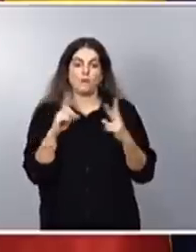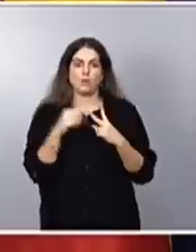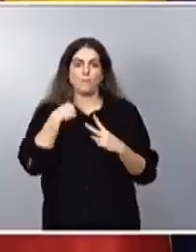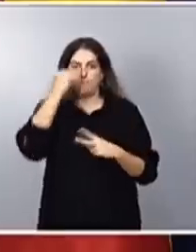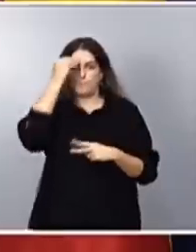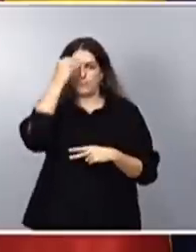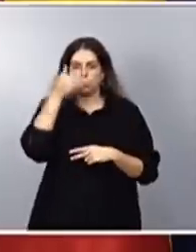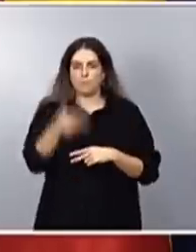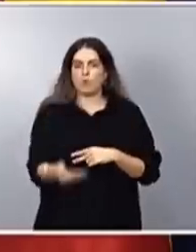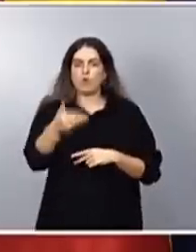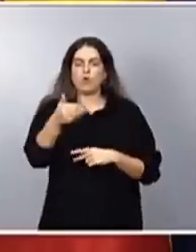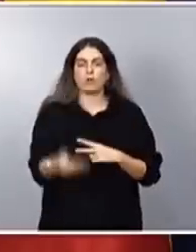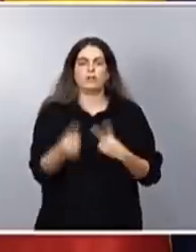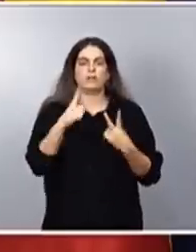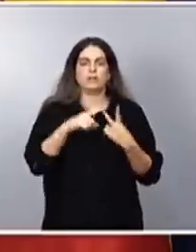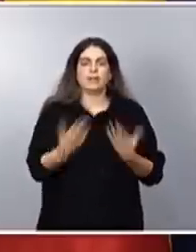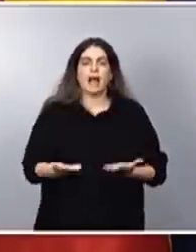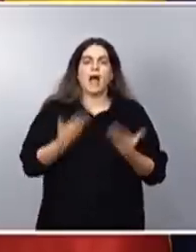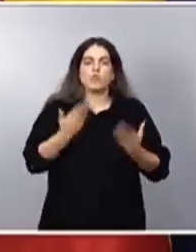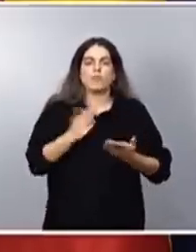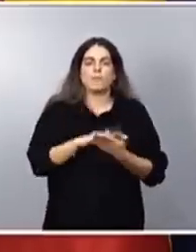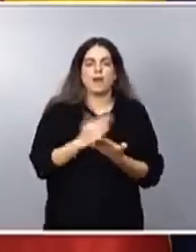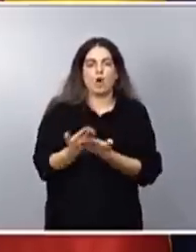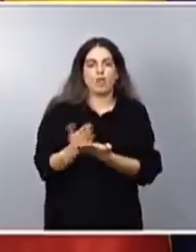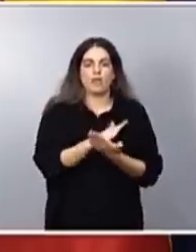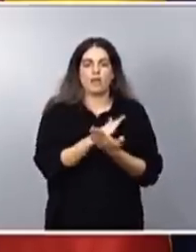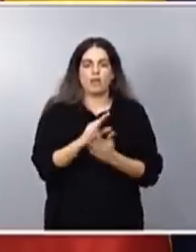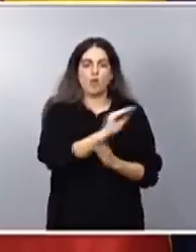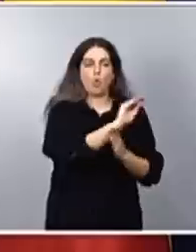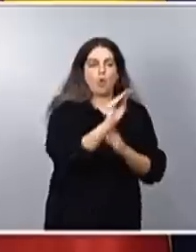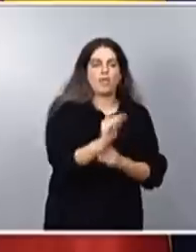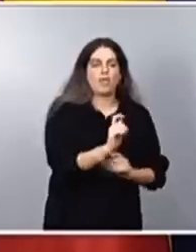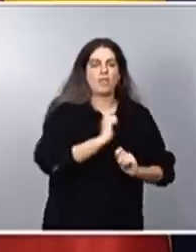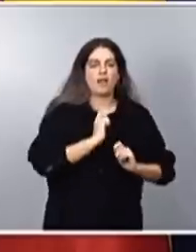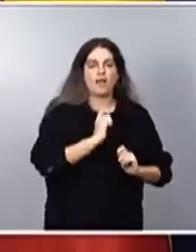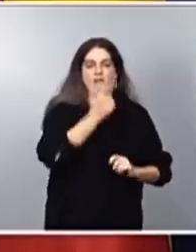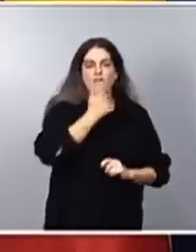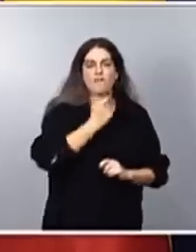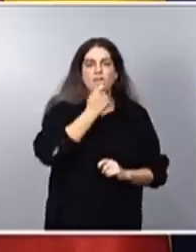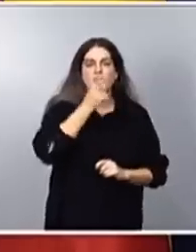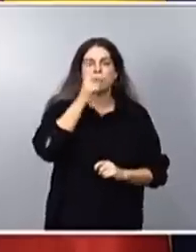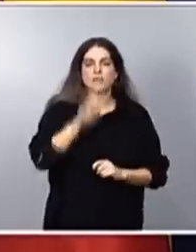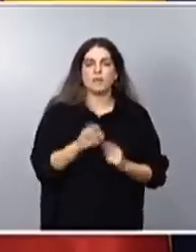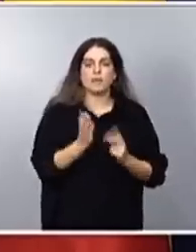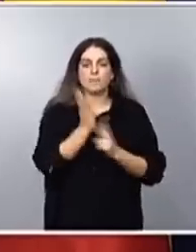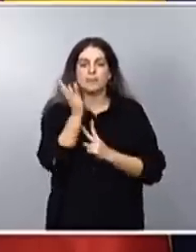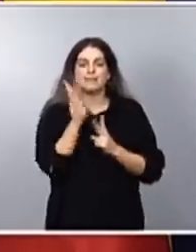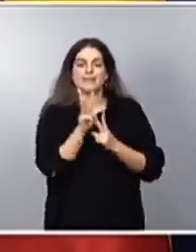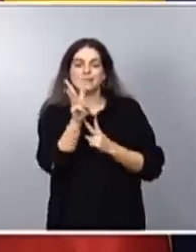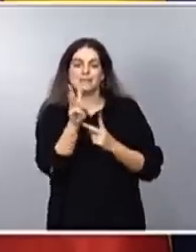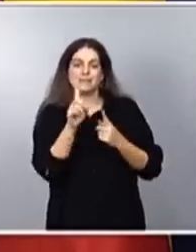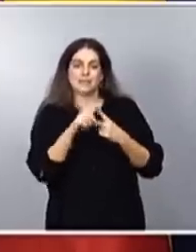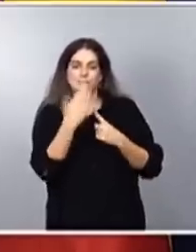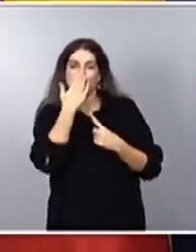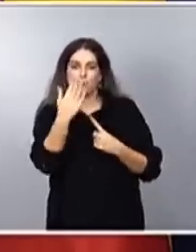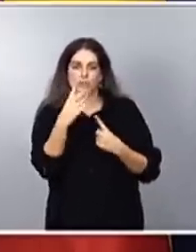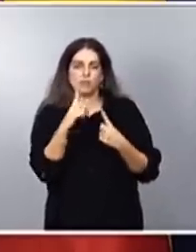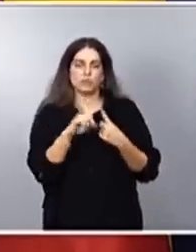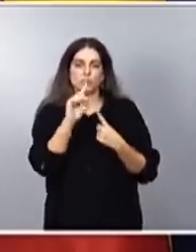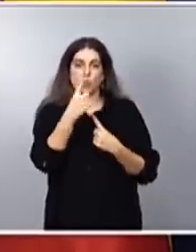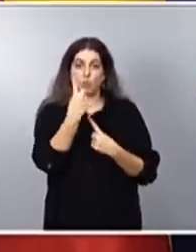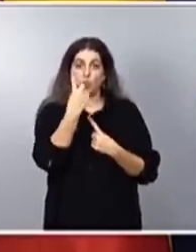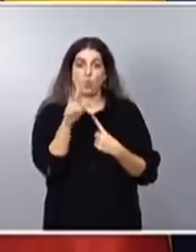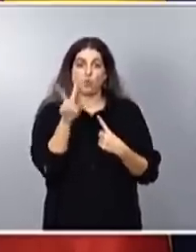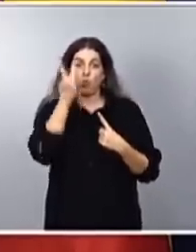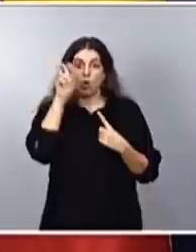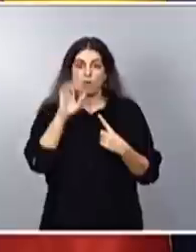a la conciliación, facilitar los cuidados, y para ello creamos tres nuevos permisos. Un nuevo permiso que lo que hace es ampliar el ya